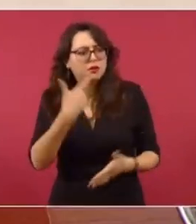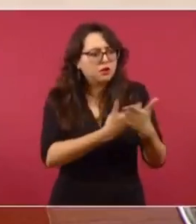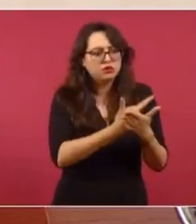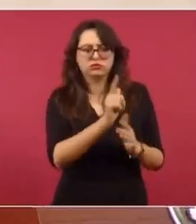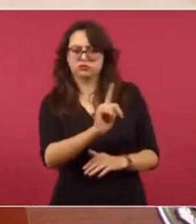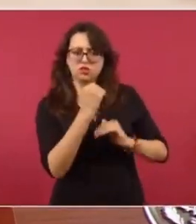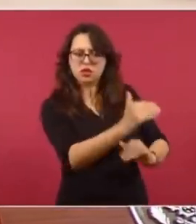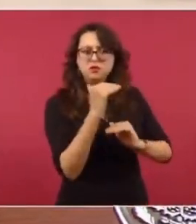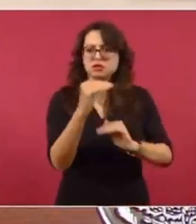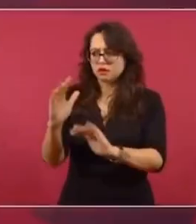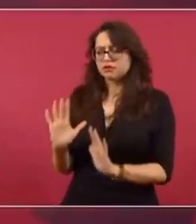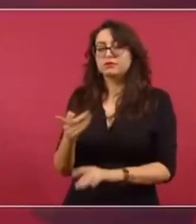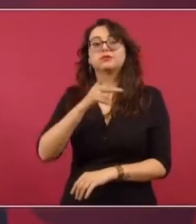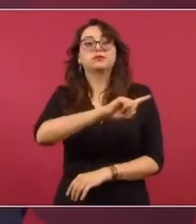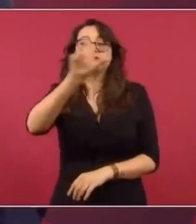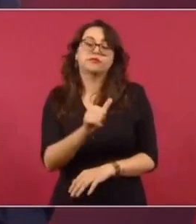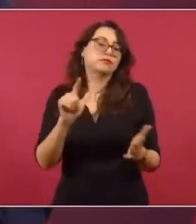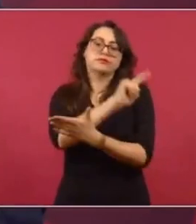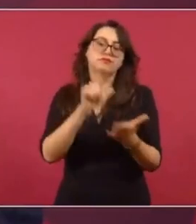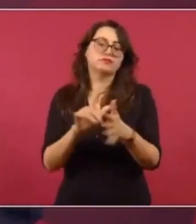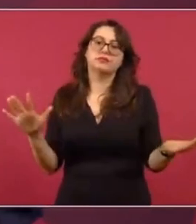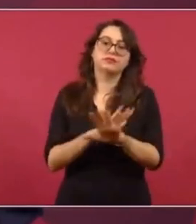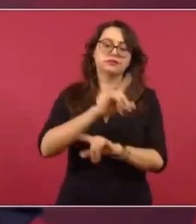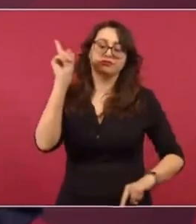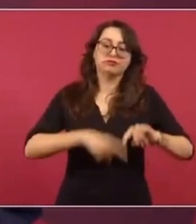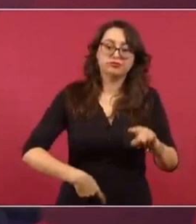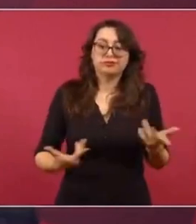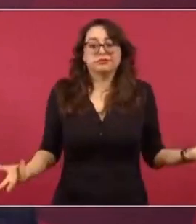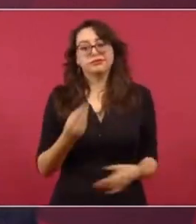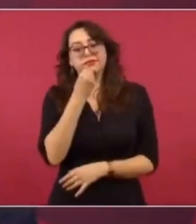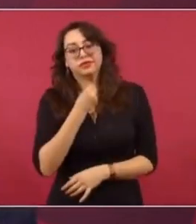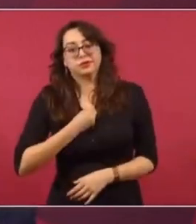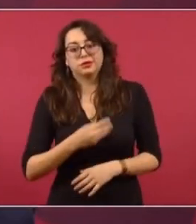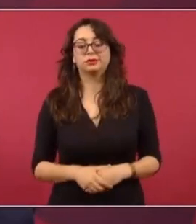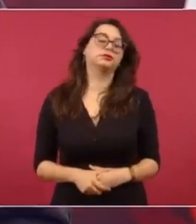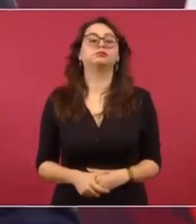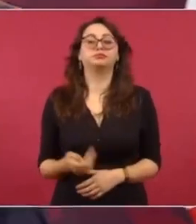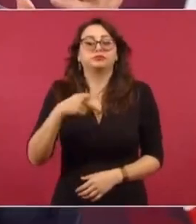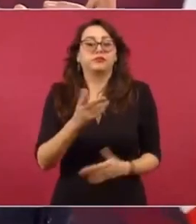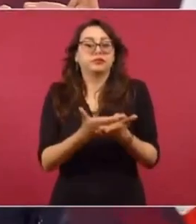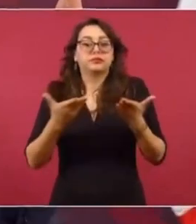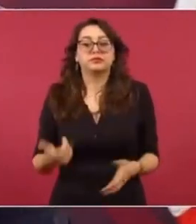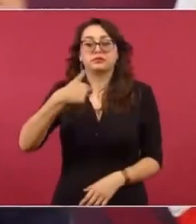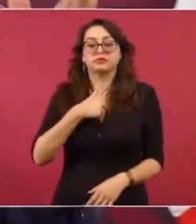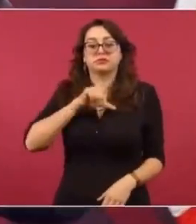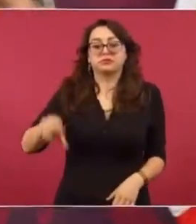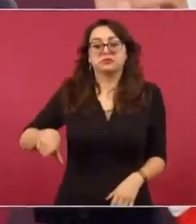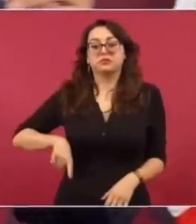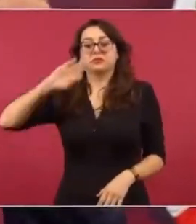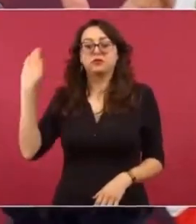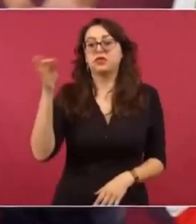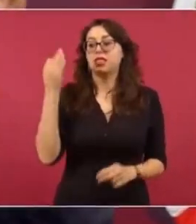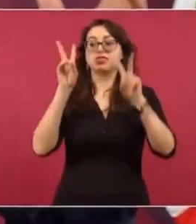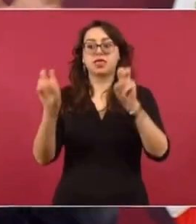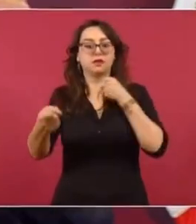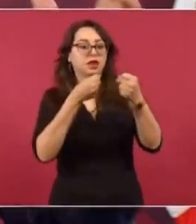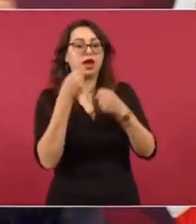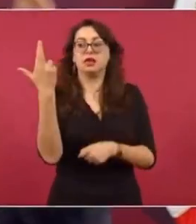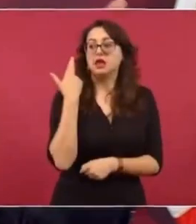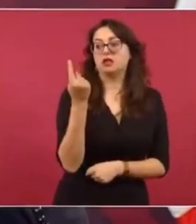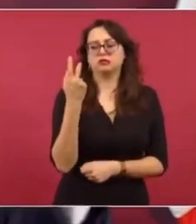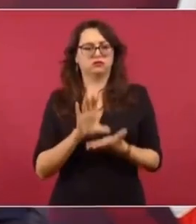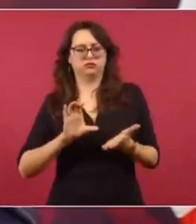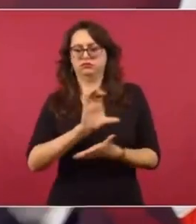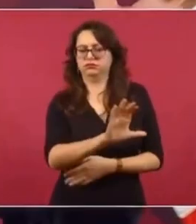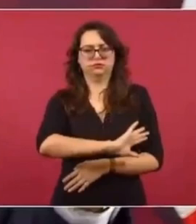Pero hay gobiernos estatales que se gastan miles de millones de pesos. Por eso, sobre todo las cadenas de radio, de